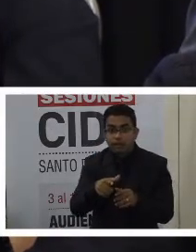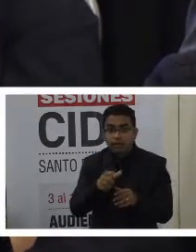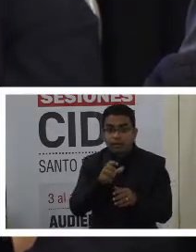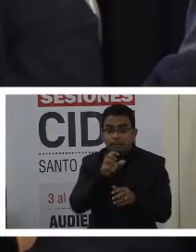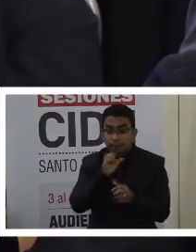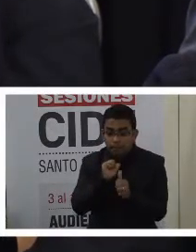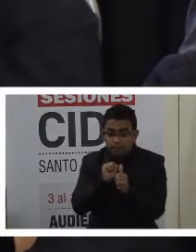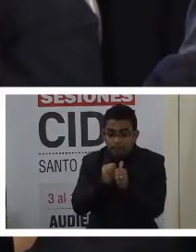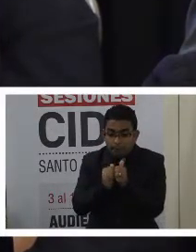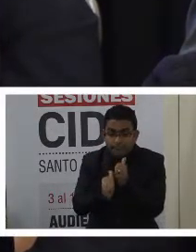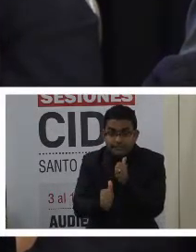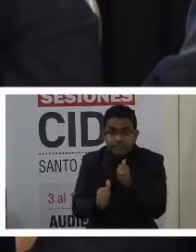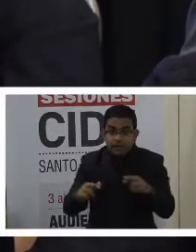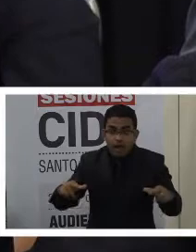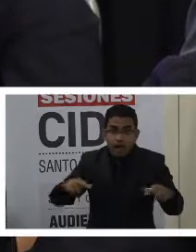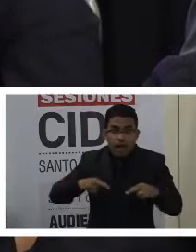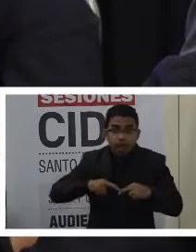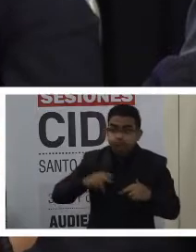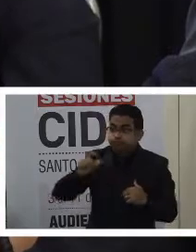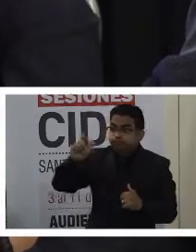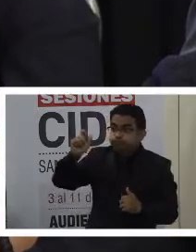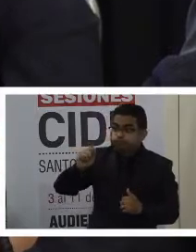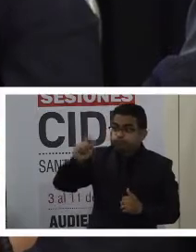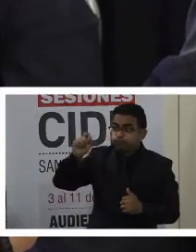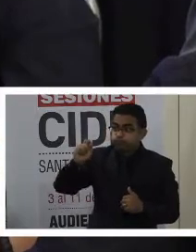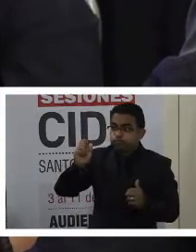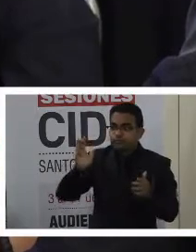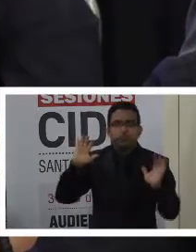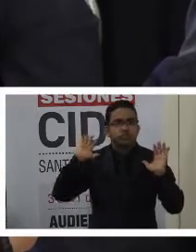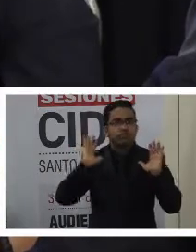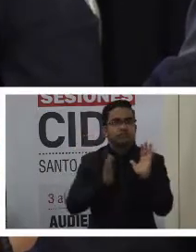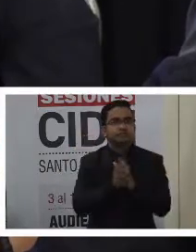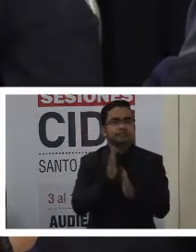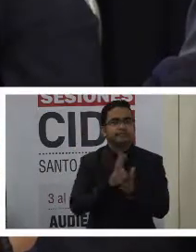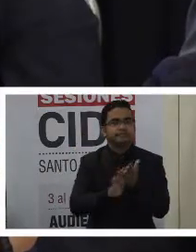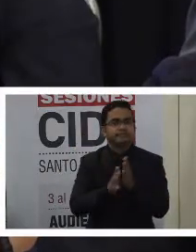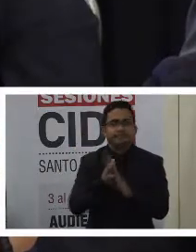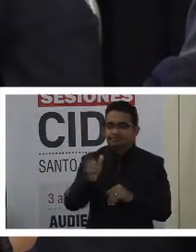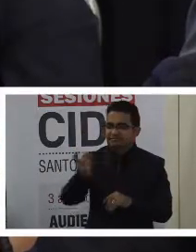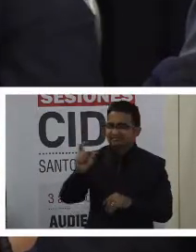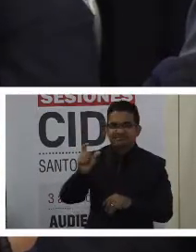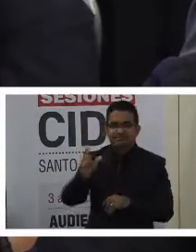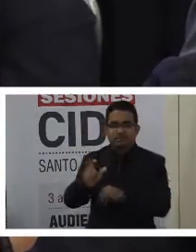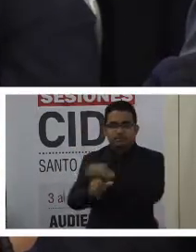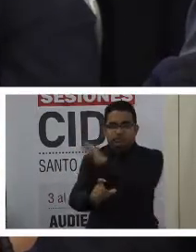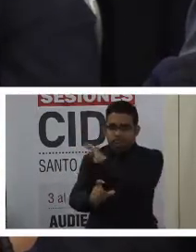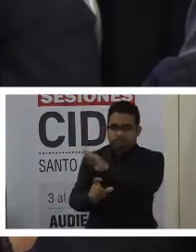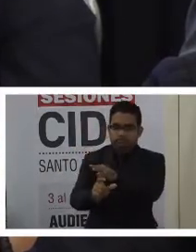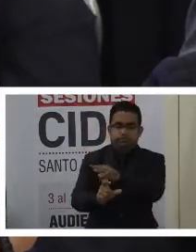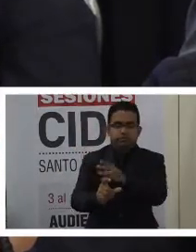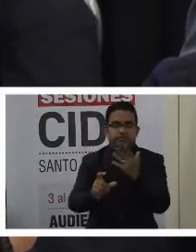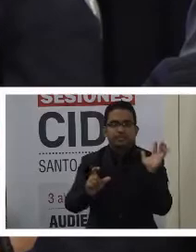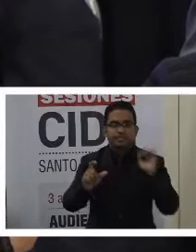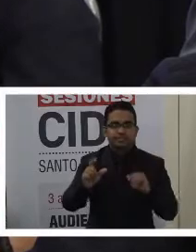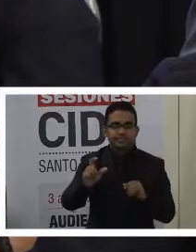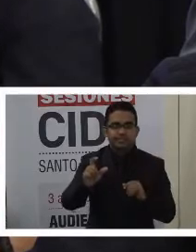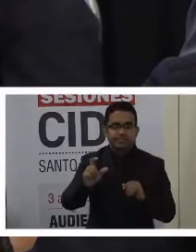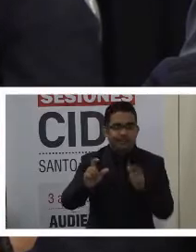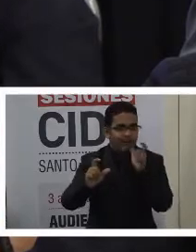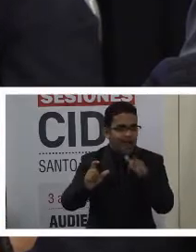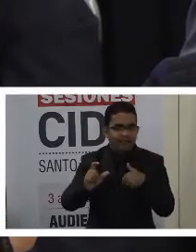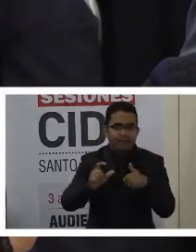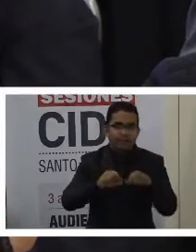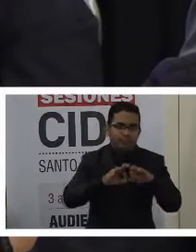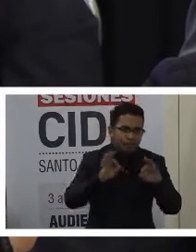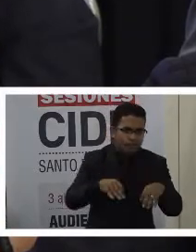cumplen la edad para la pensión, les es aprobada la pensión de la seguridad social. Inmediatamente, sin requisito